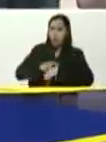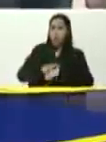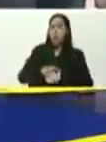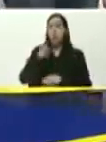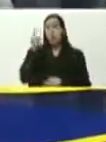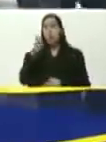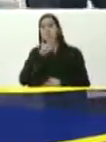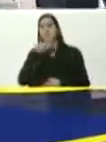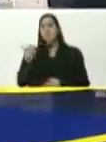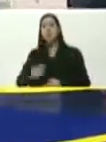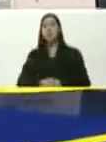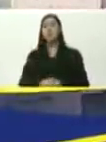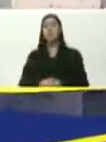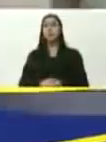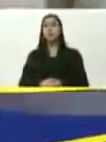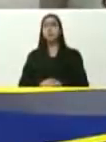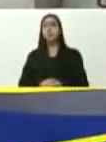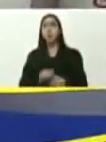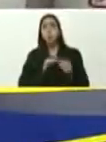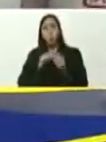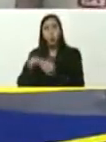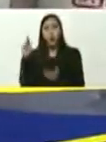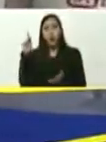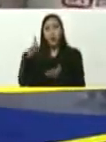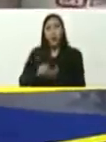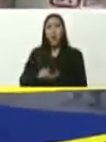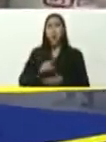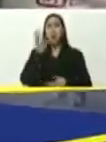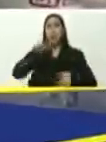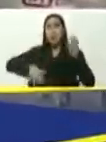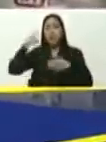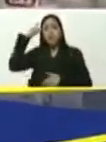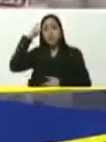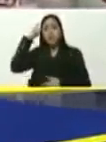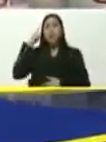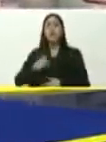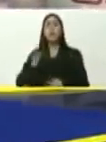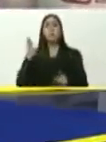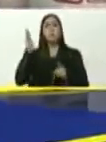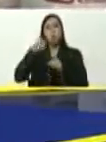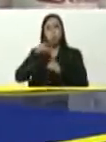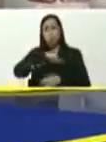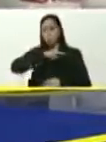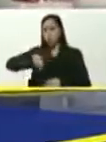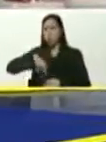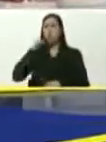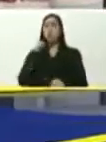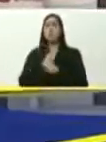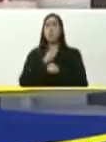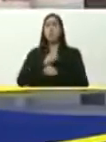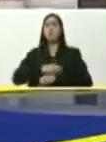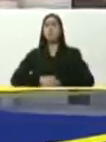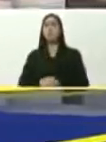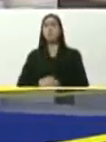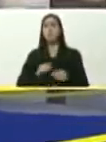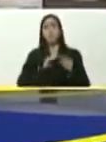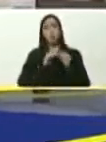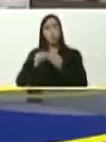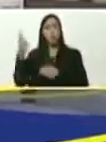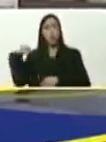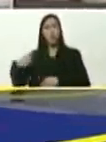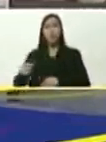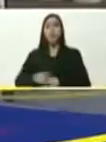hay comunidades, donde ya llegamos, cada 15 días, cada 21 días, la meta, que nos hemos puesto, presidente, es que todas las comunidades, tengan,